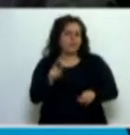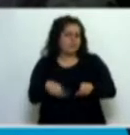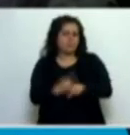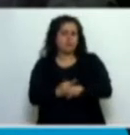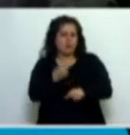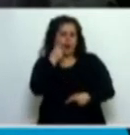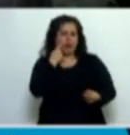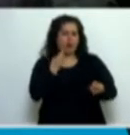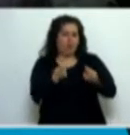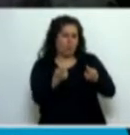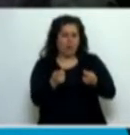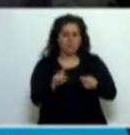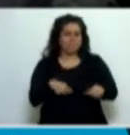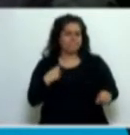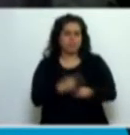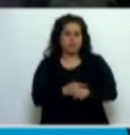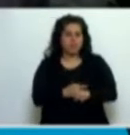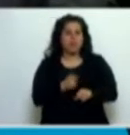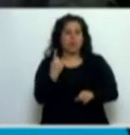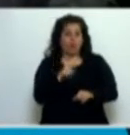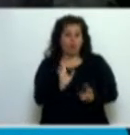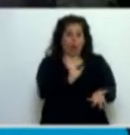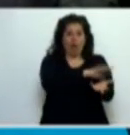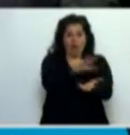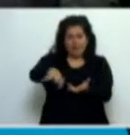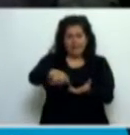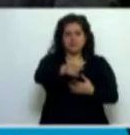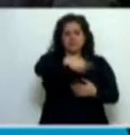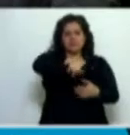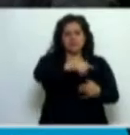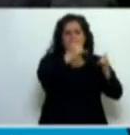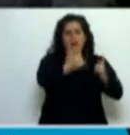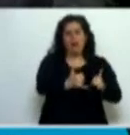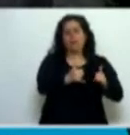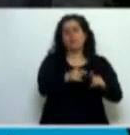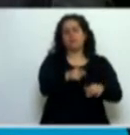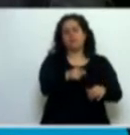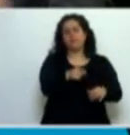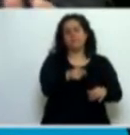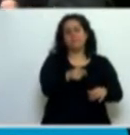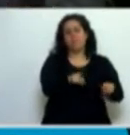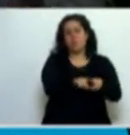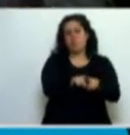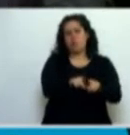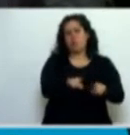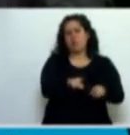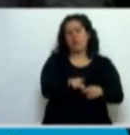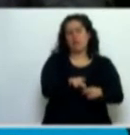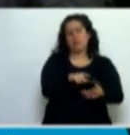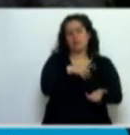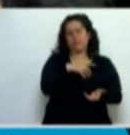establecer criterios para que estas agencias que muchas veces funcionan a instancias